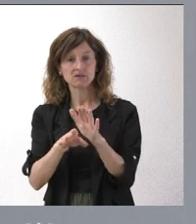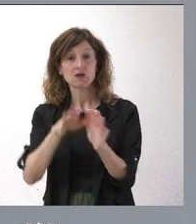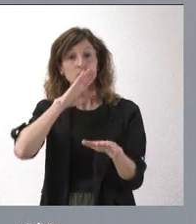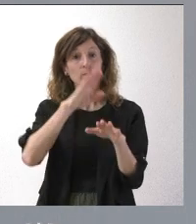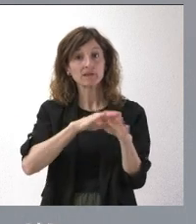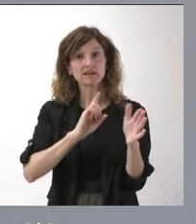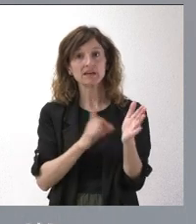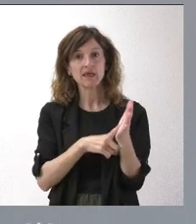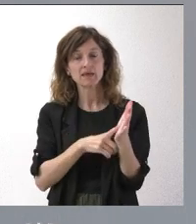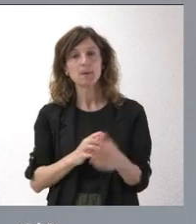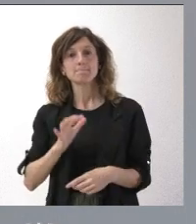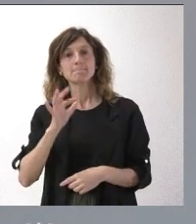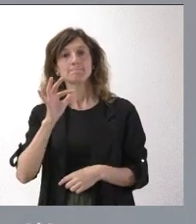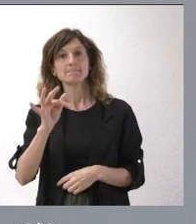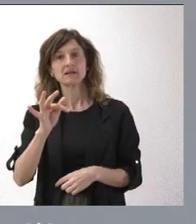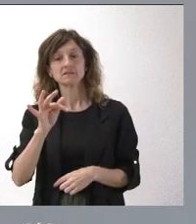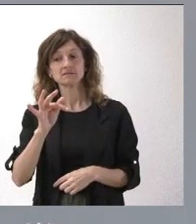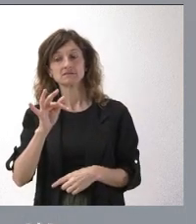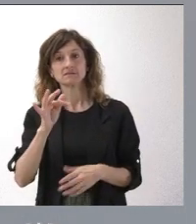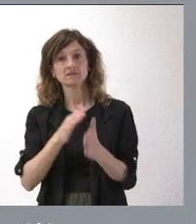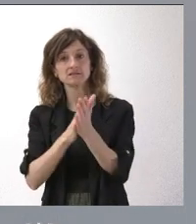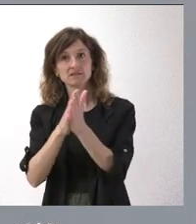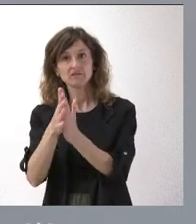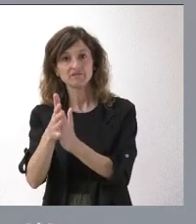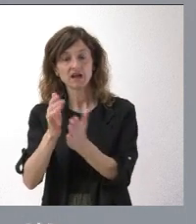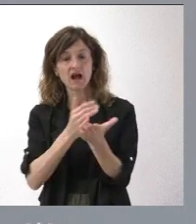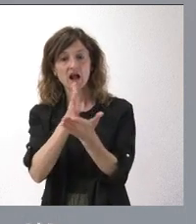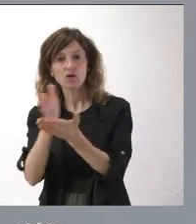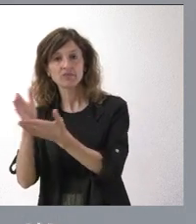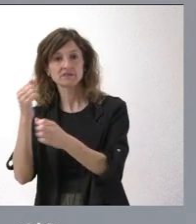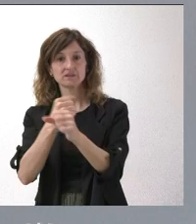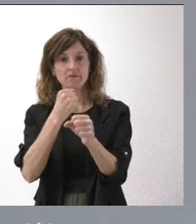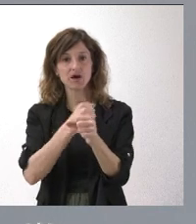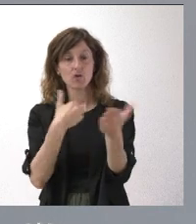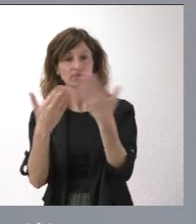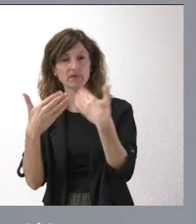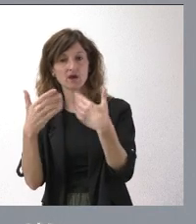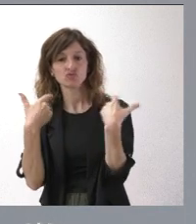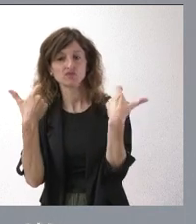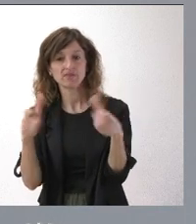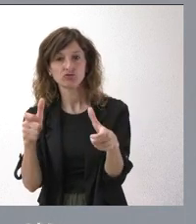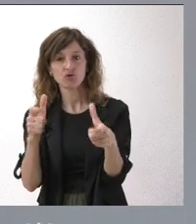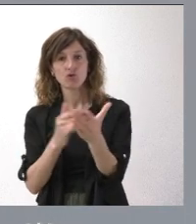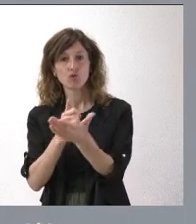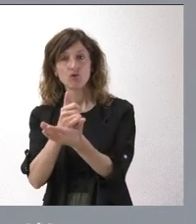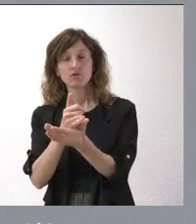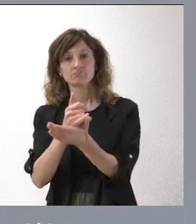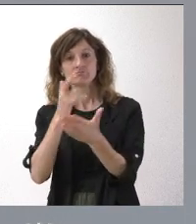y cumplir la ley no nos impide establecer cauces de trabajo y de diálogo con el sector que nos permitan